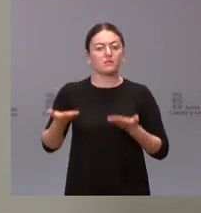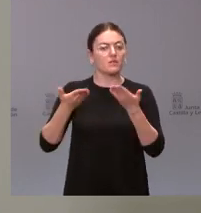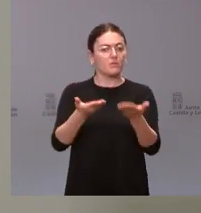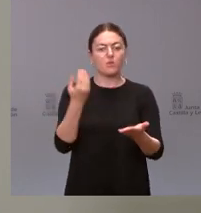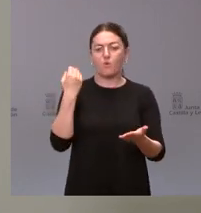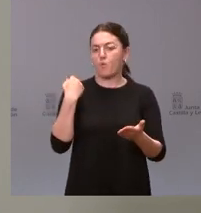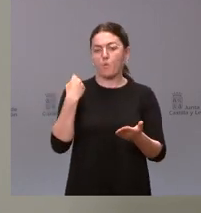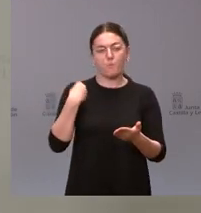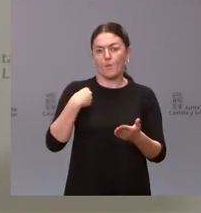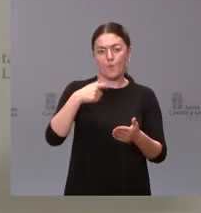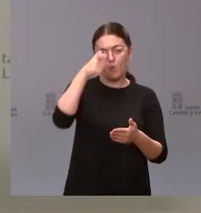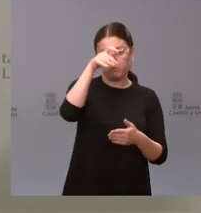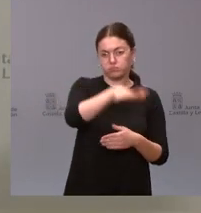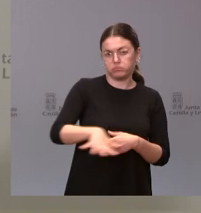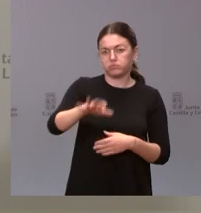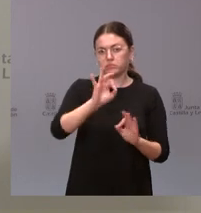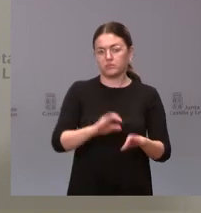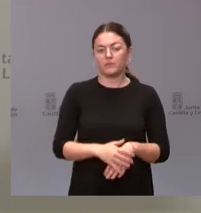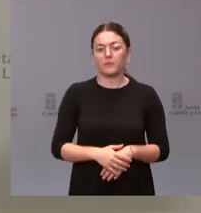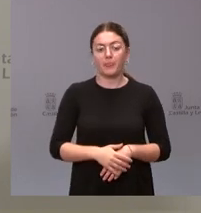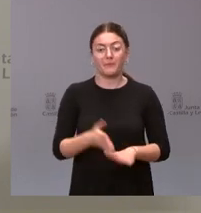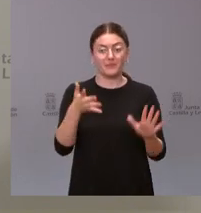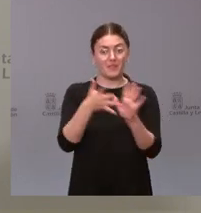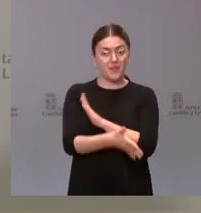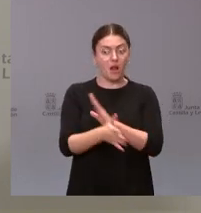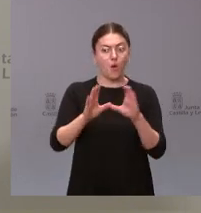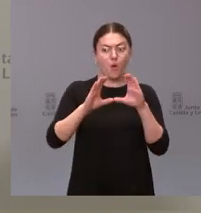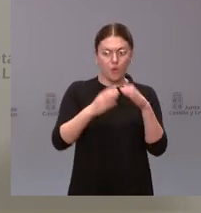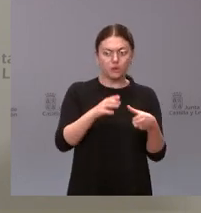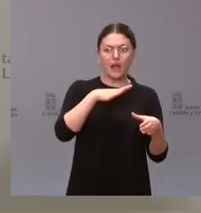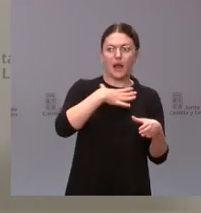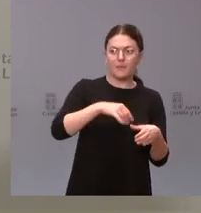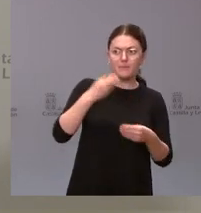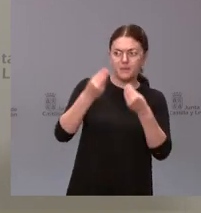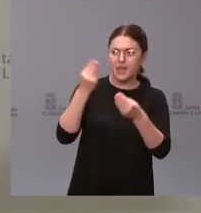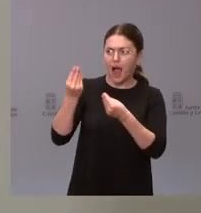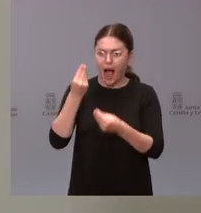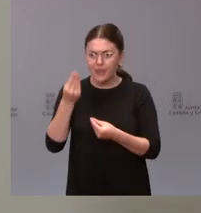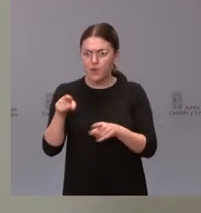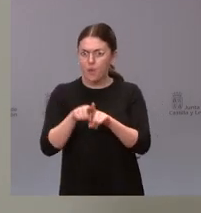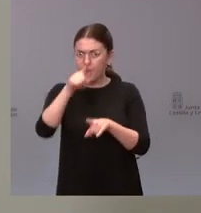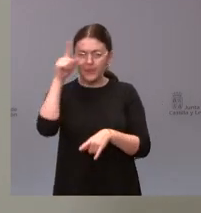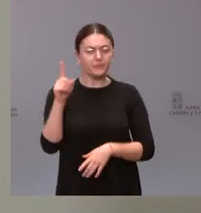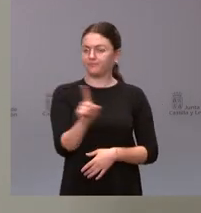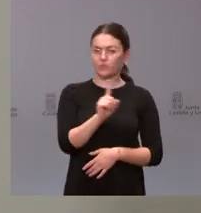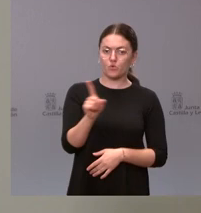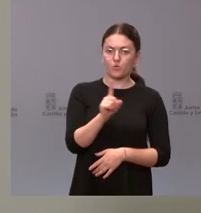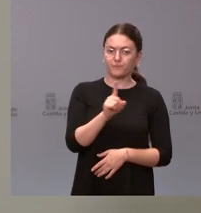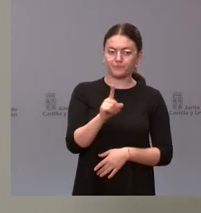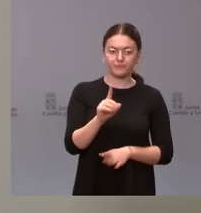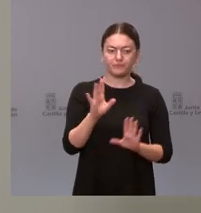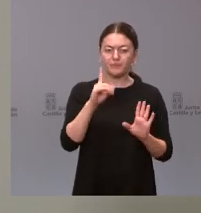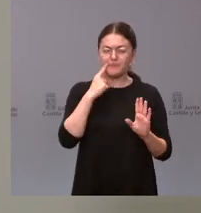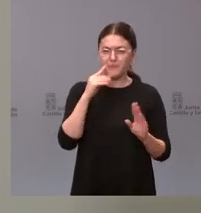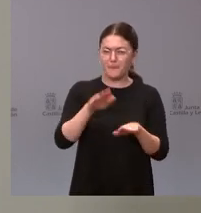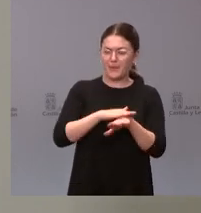locales de Castilla y León Entiendo por lo tanto que la Junta sí contempla esa posibilidad al igual que Madrid No es que usted me dice no sé si le ha entendido la